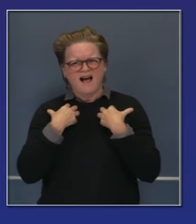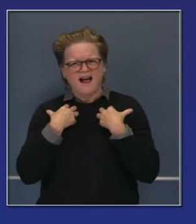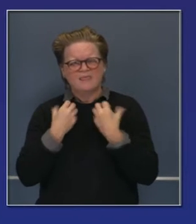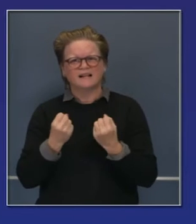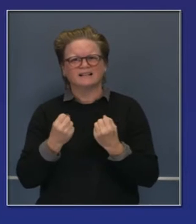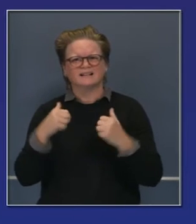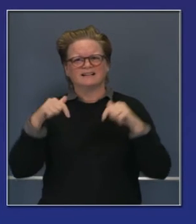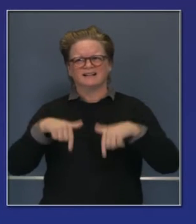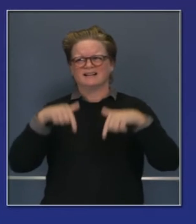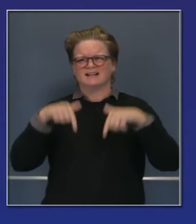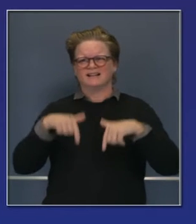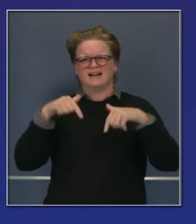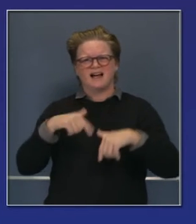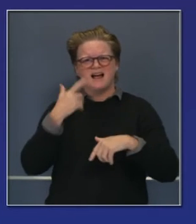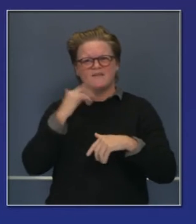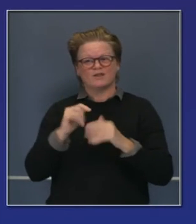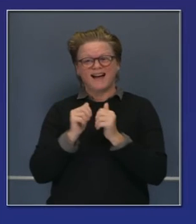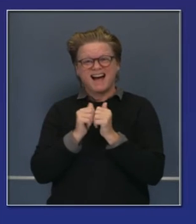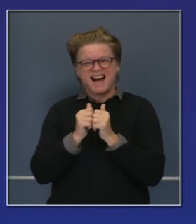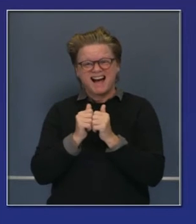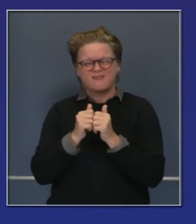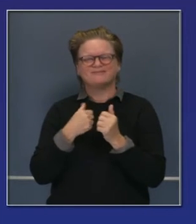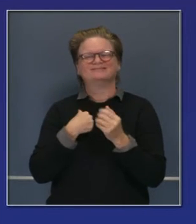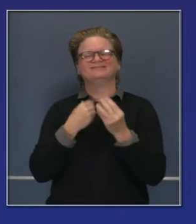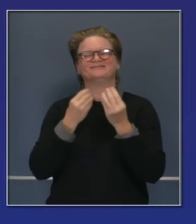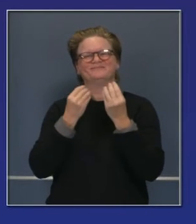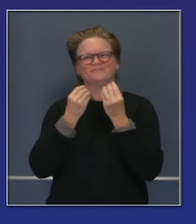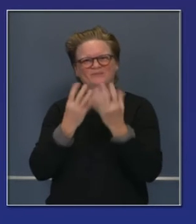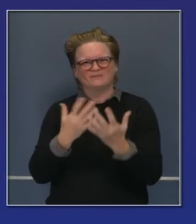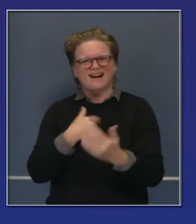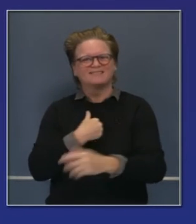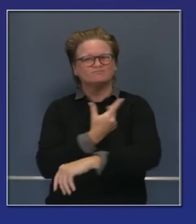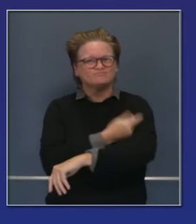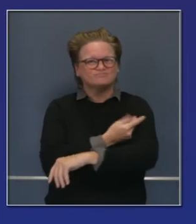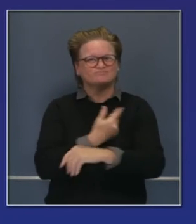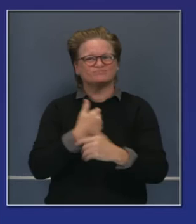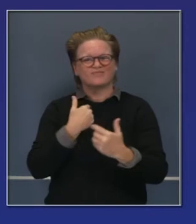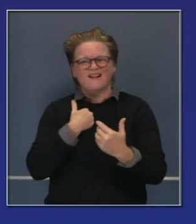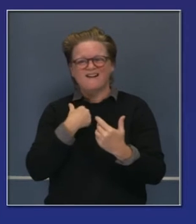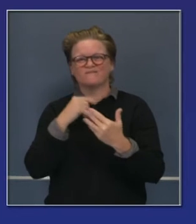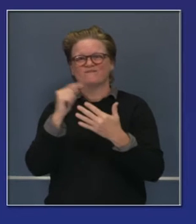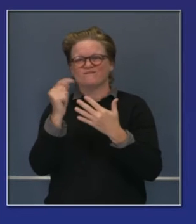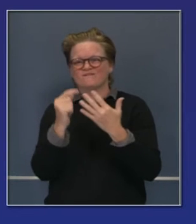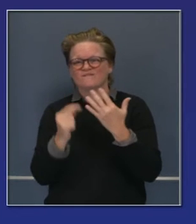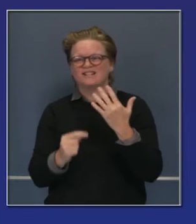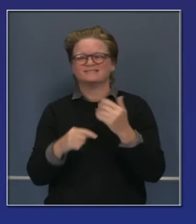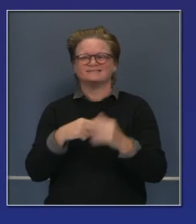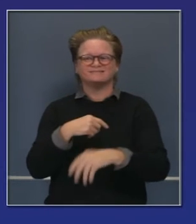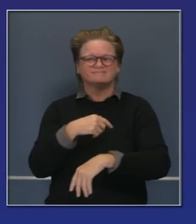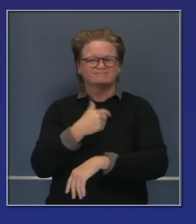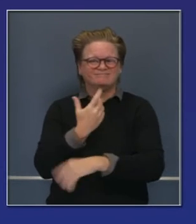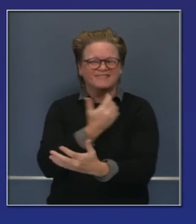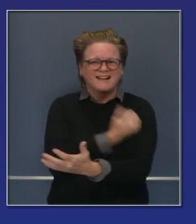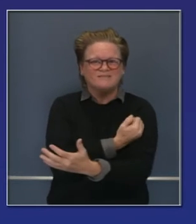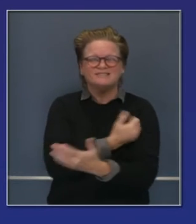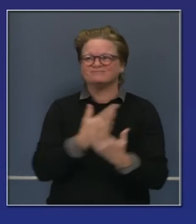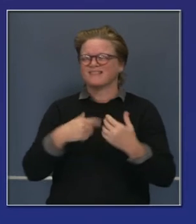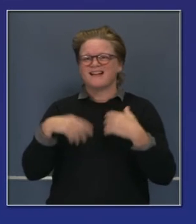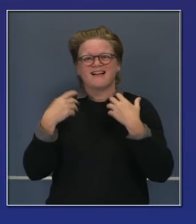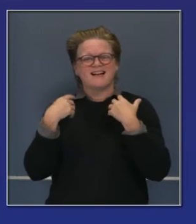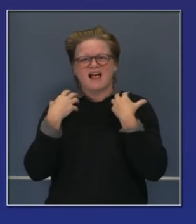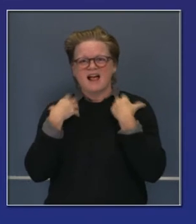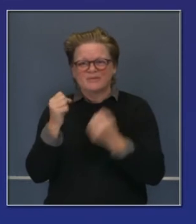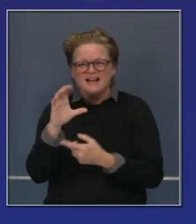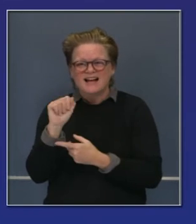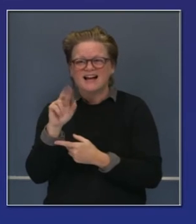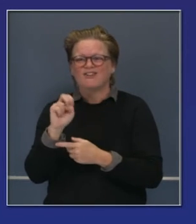un momento, para no infectar a otras personas, sino impactar todo el sistema de salubridad. Creemos en el principio de atención